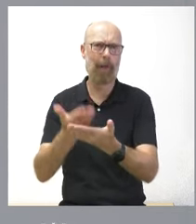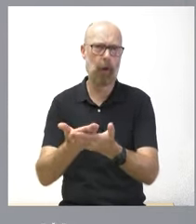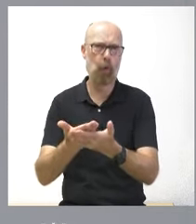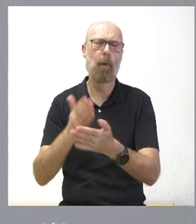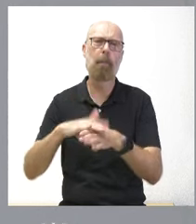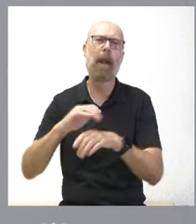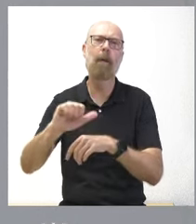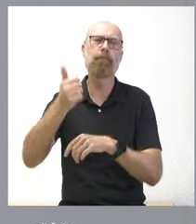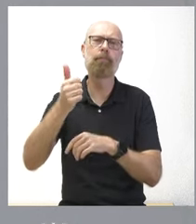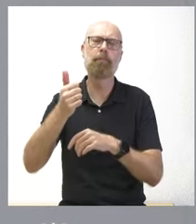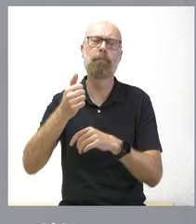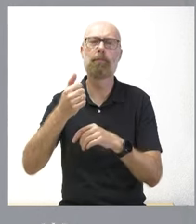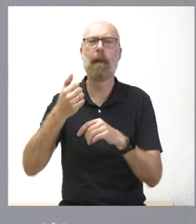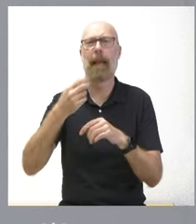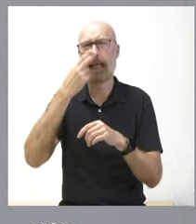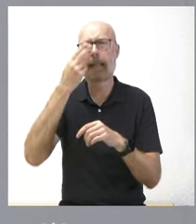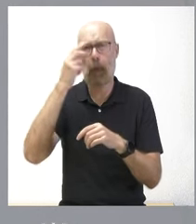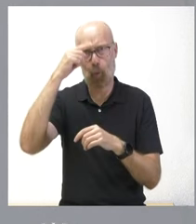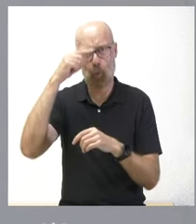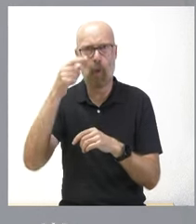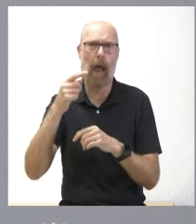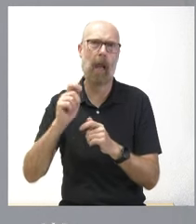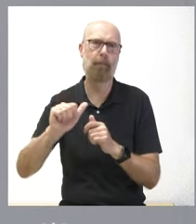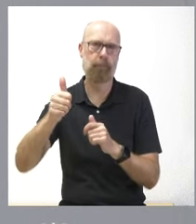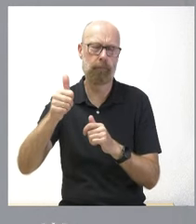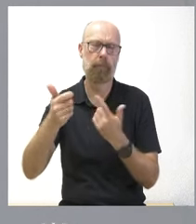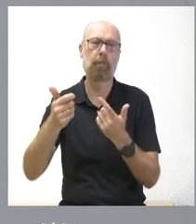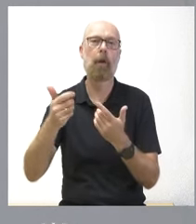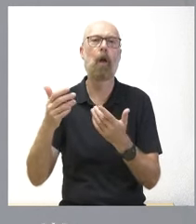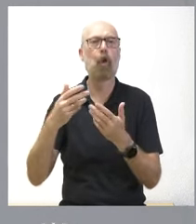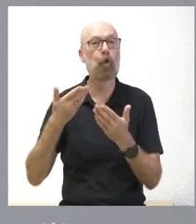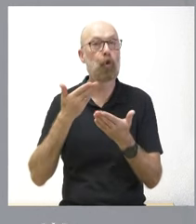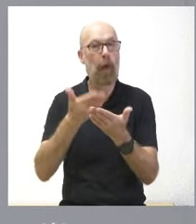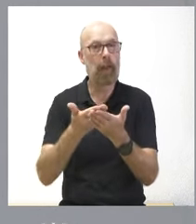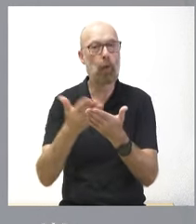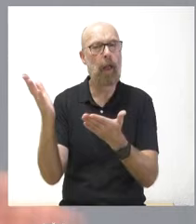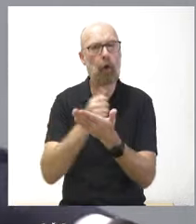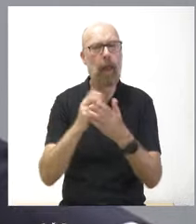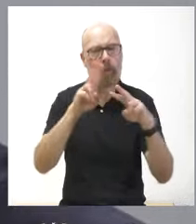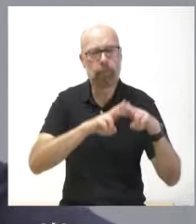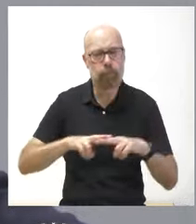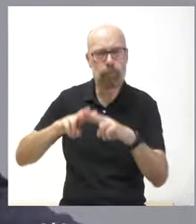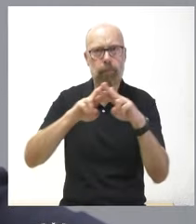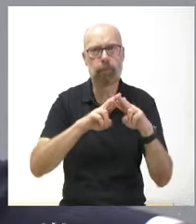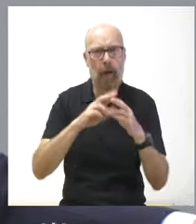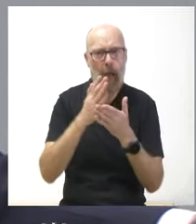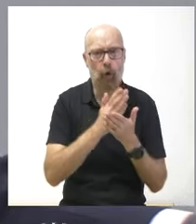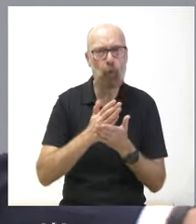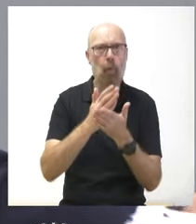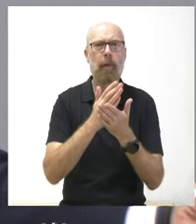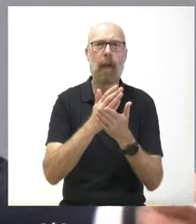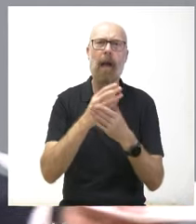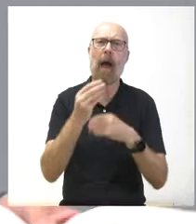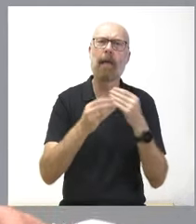de interés cultural todas las solicitudes pues se examinan se estudian se van acumulando informes